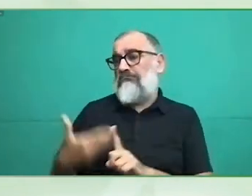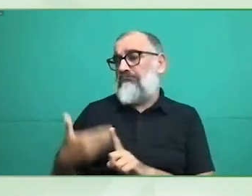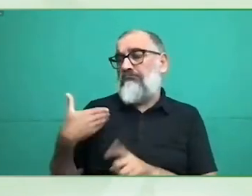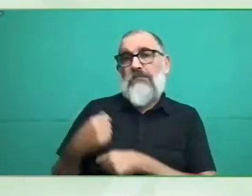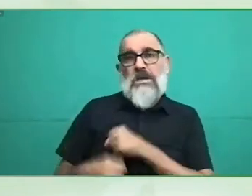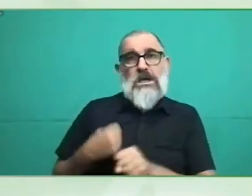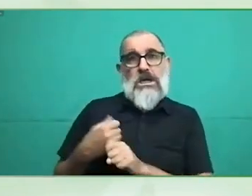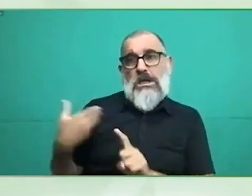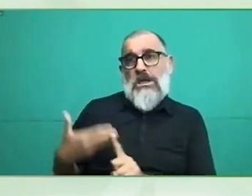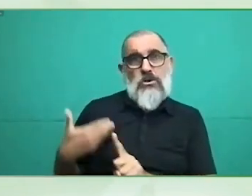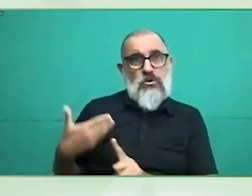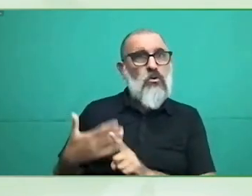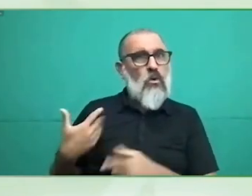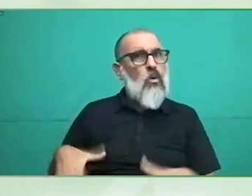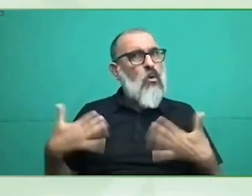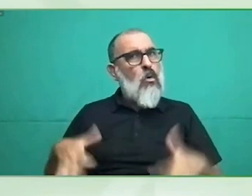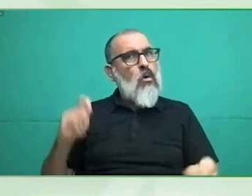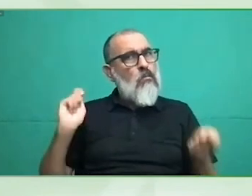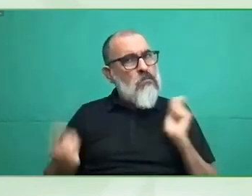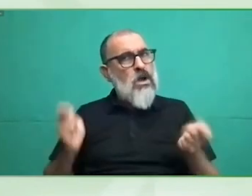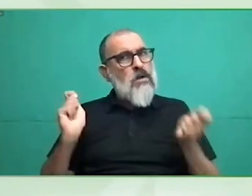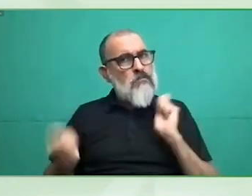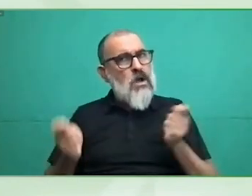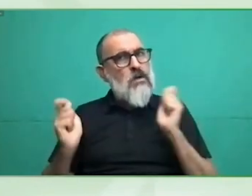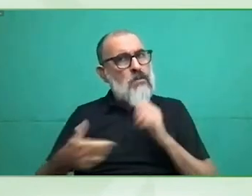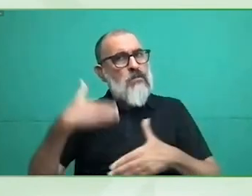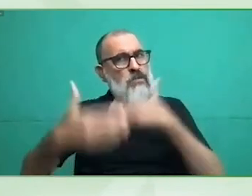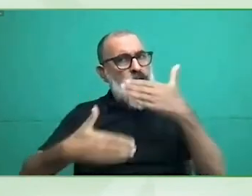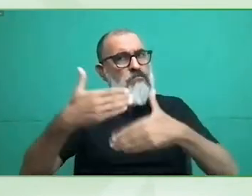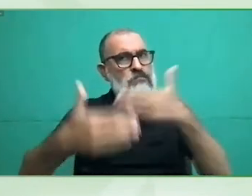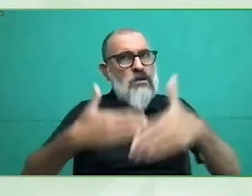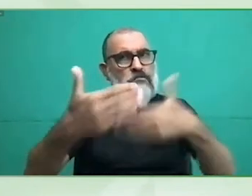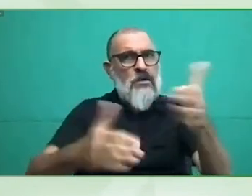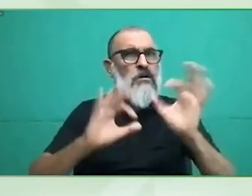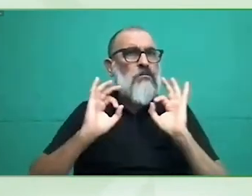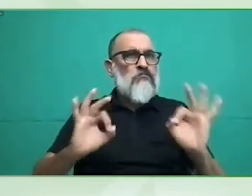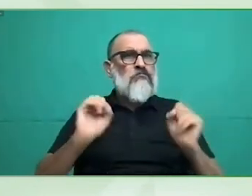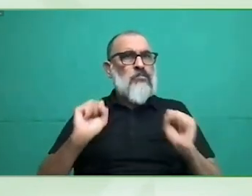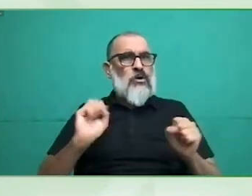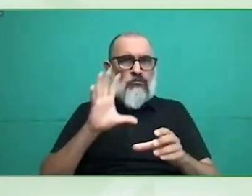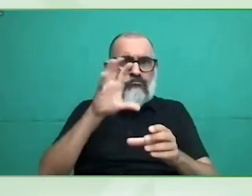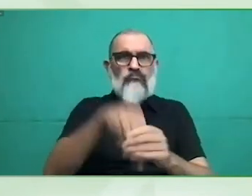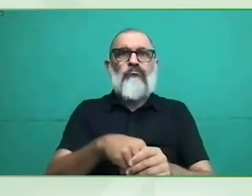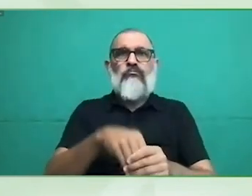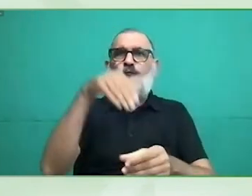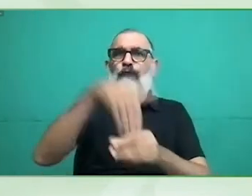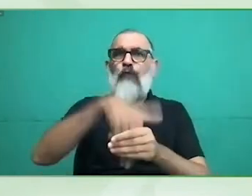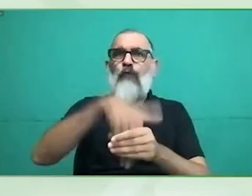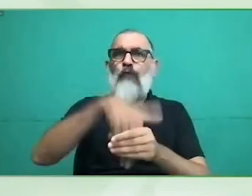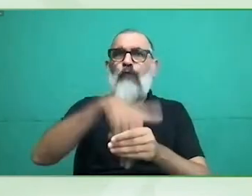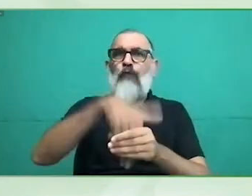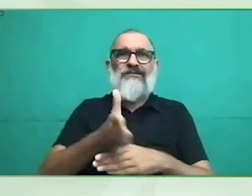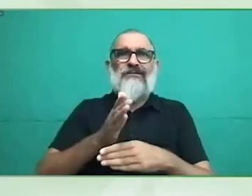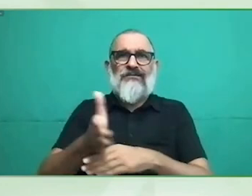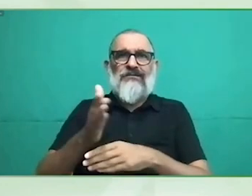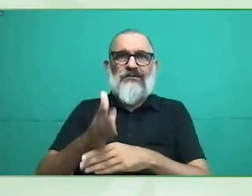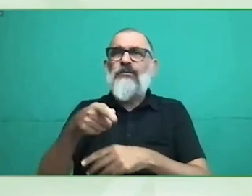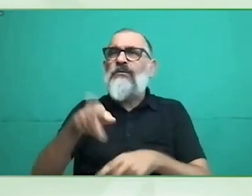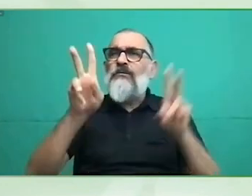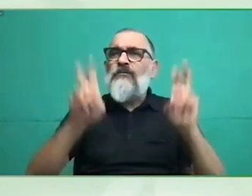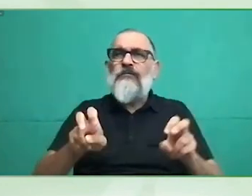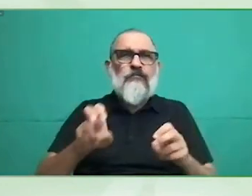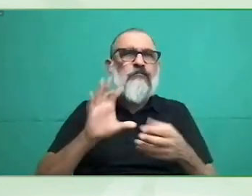propia mesa electoral a las personas ciegas o con deficiencia visual que lo hayan solicitado